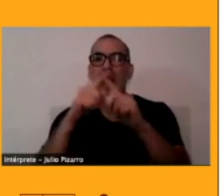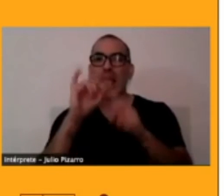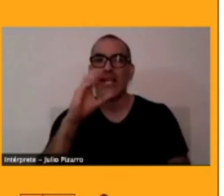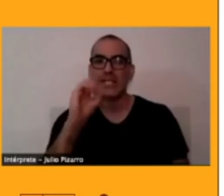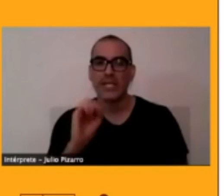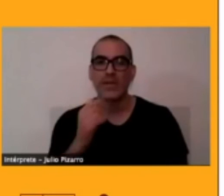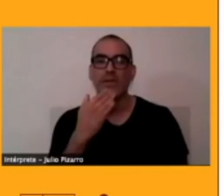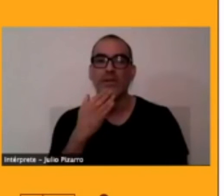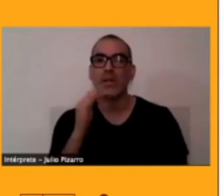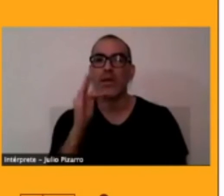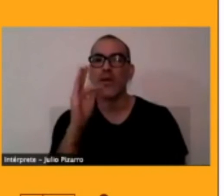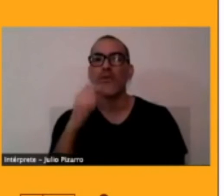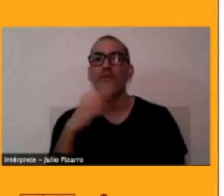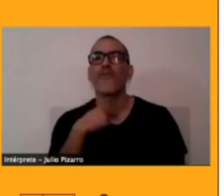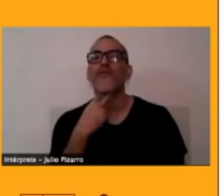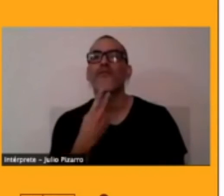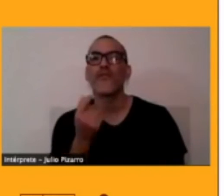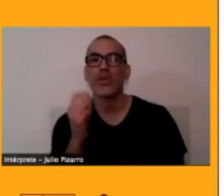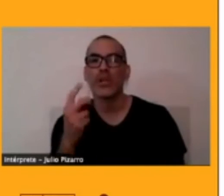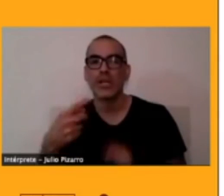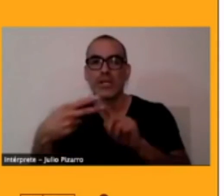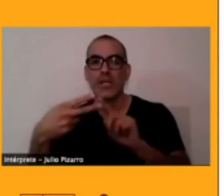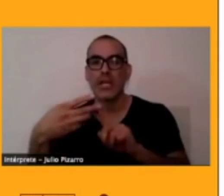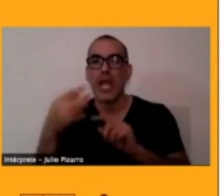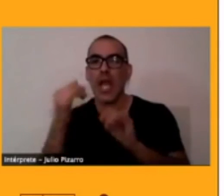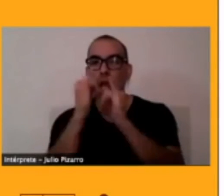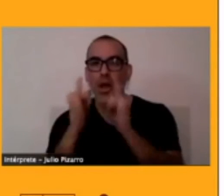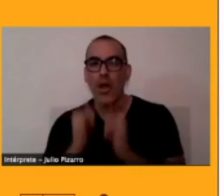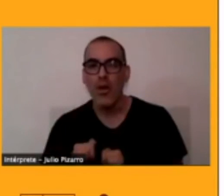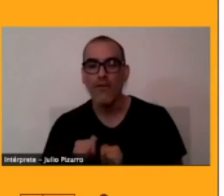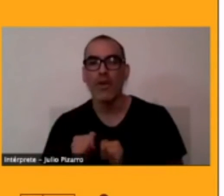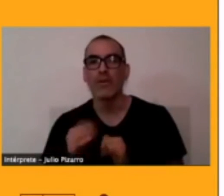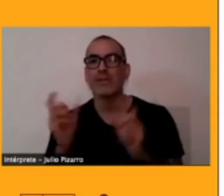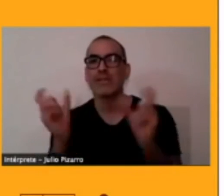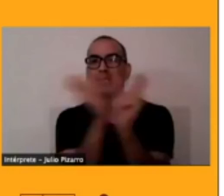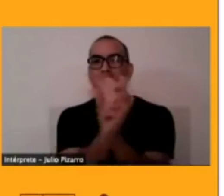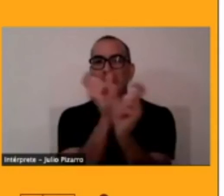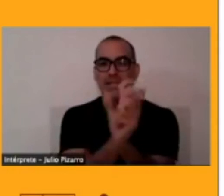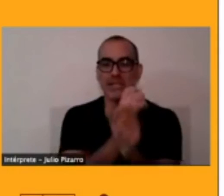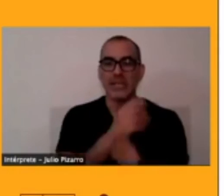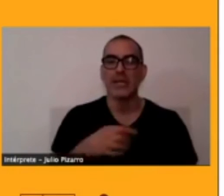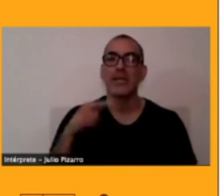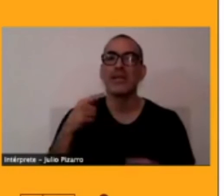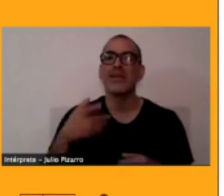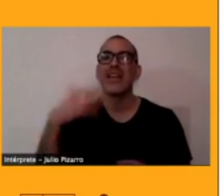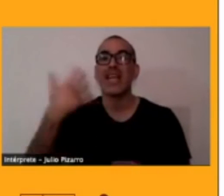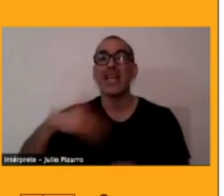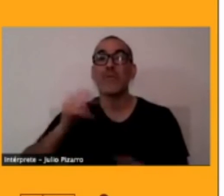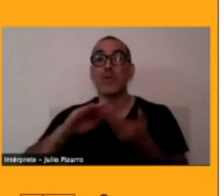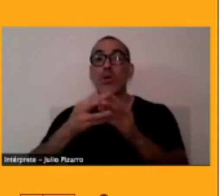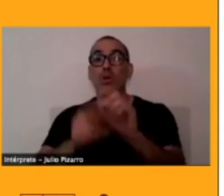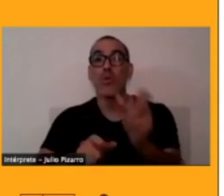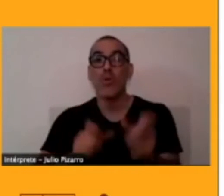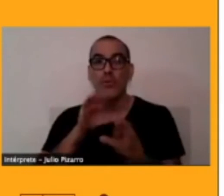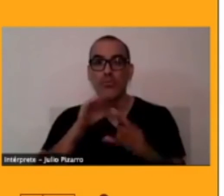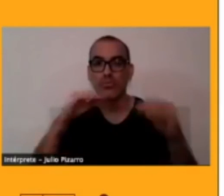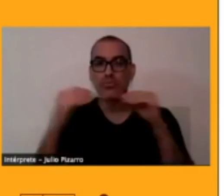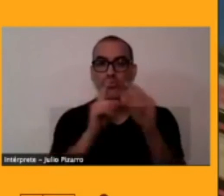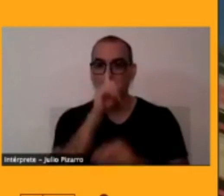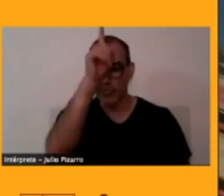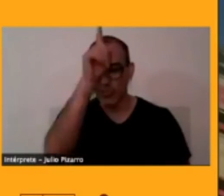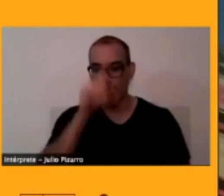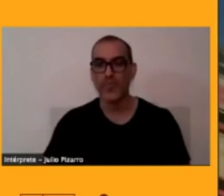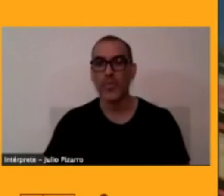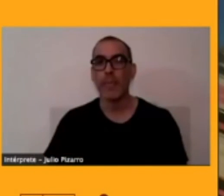la use en su día a día como forma de comunicación para mantener creo que con eso